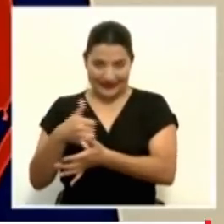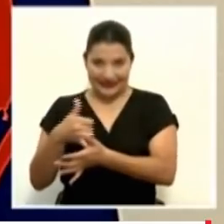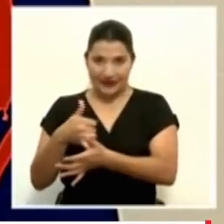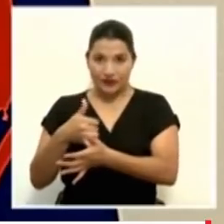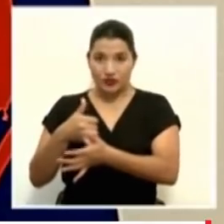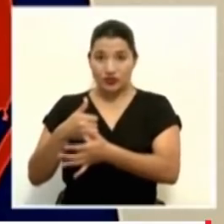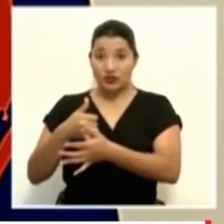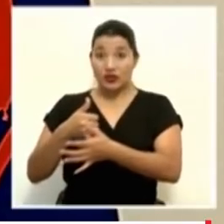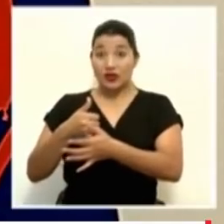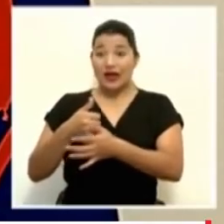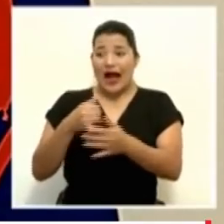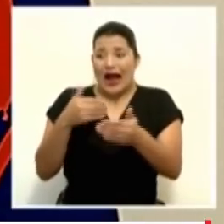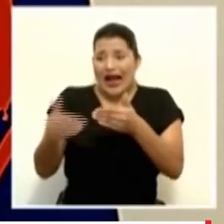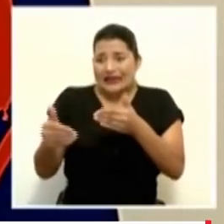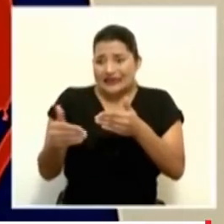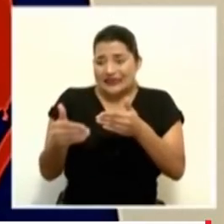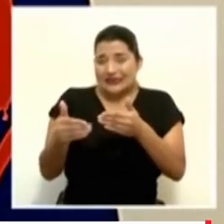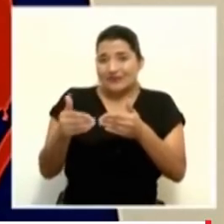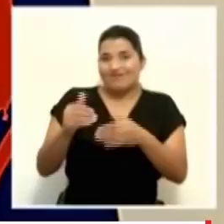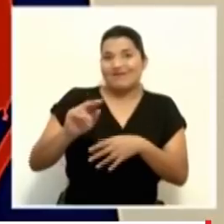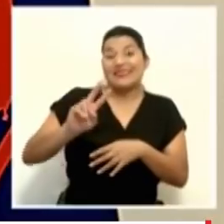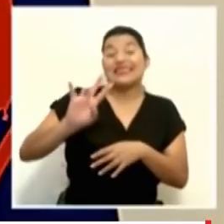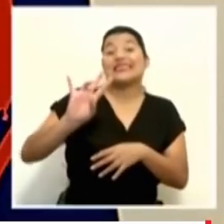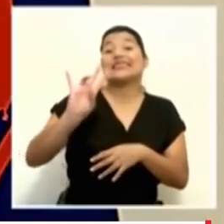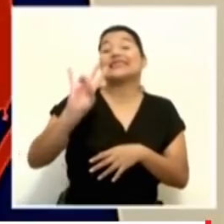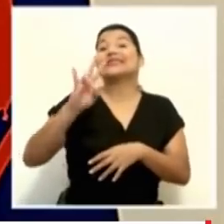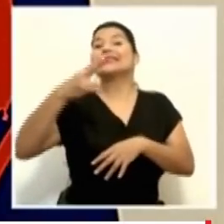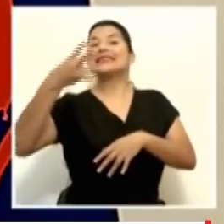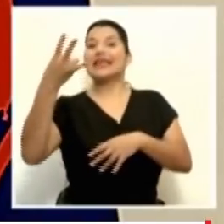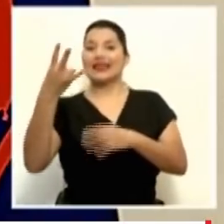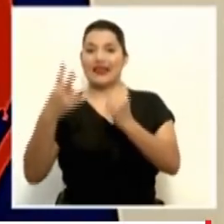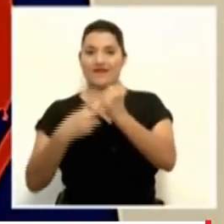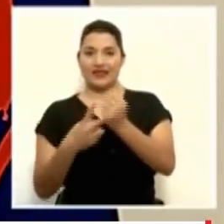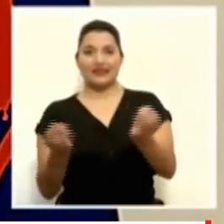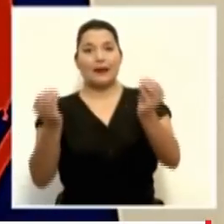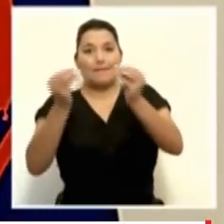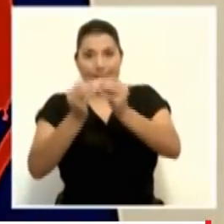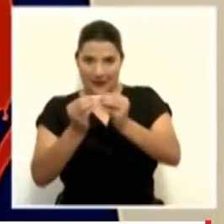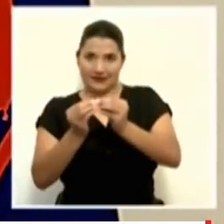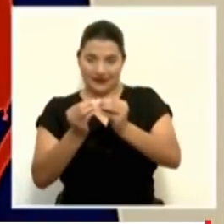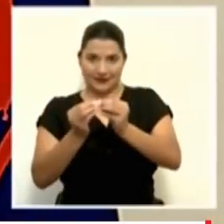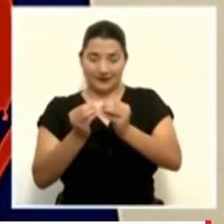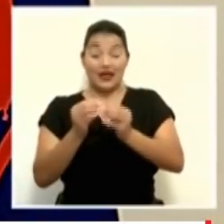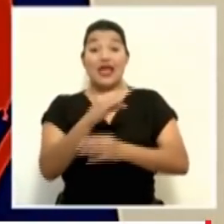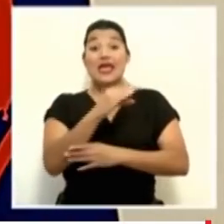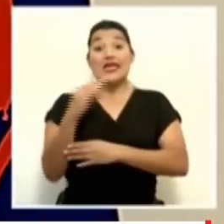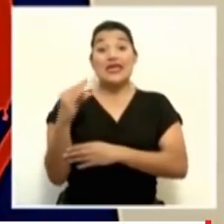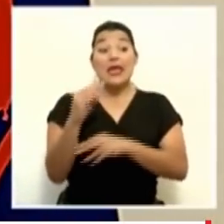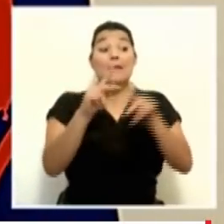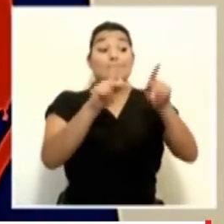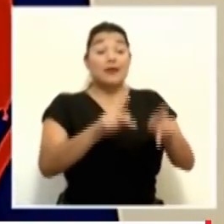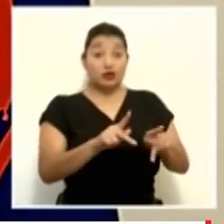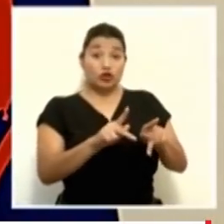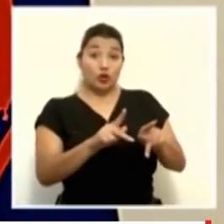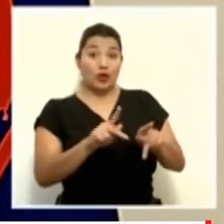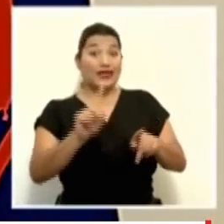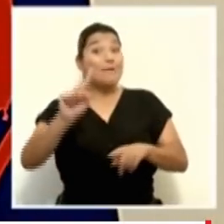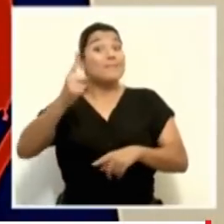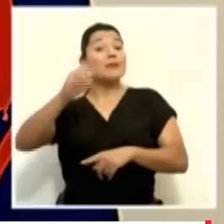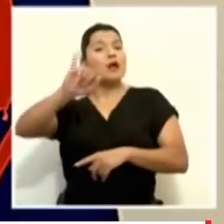en cuestión de un poco más de dos semanas. Y pacientes que estaban en salón, o fuera de